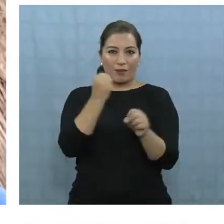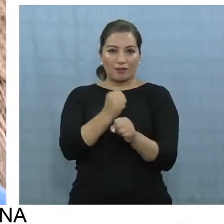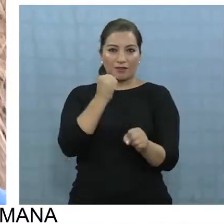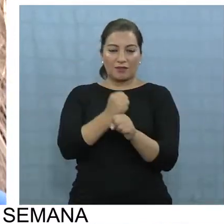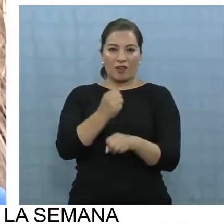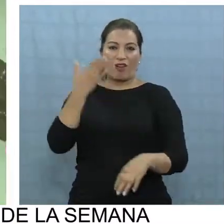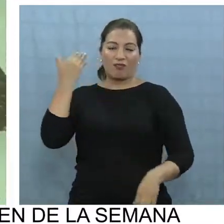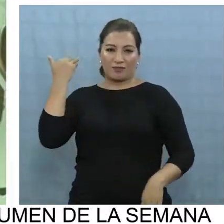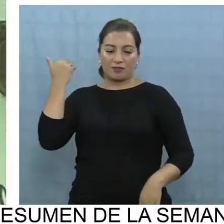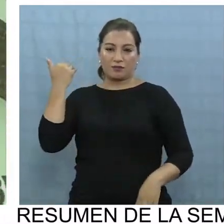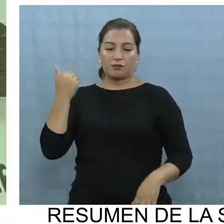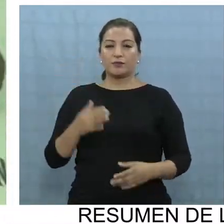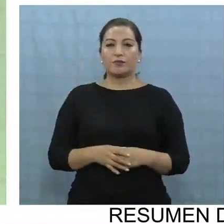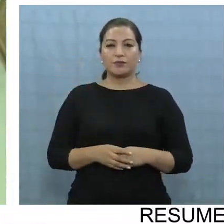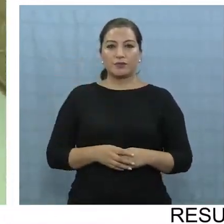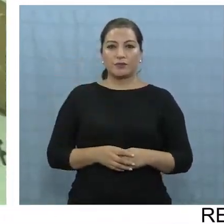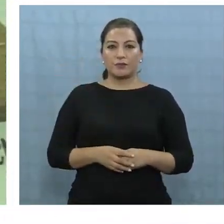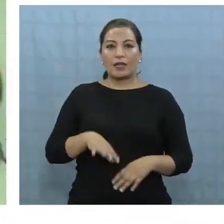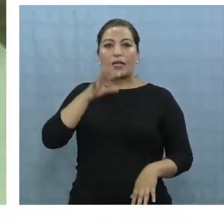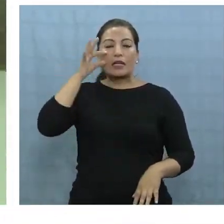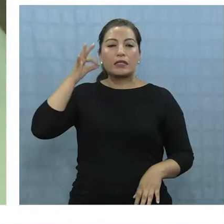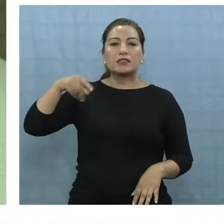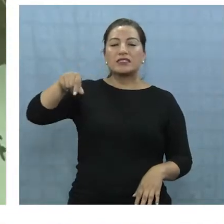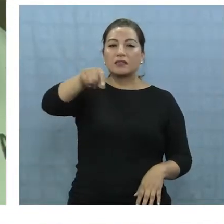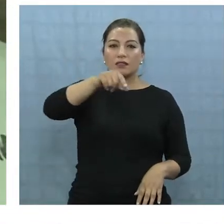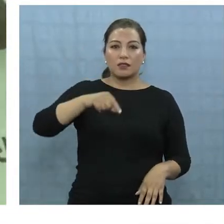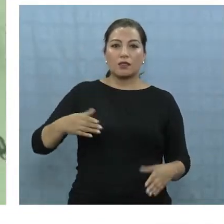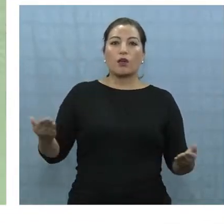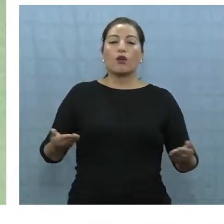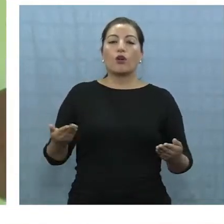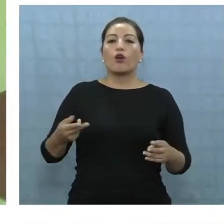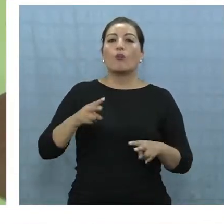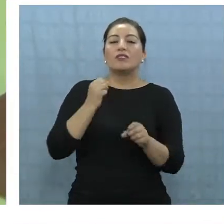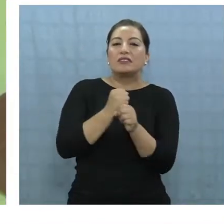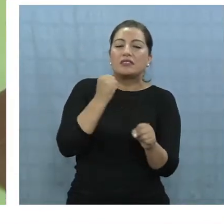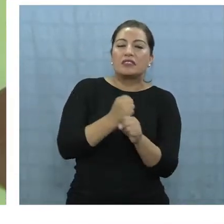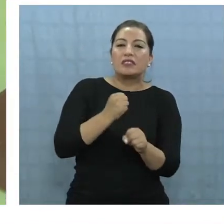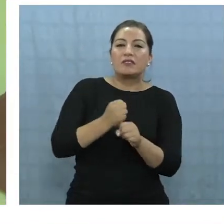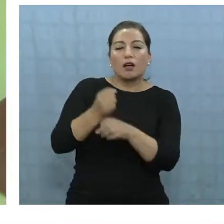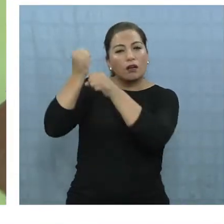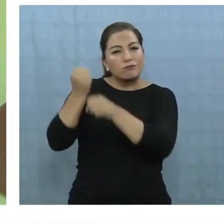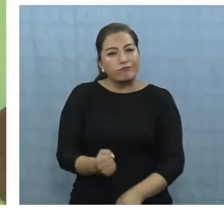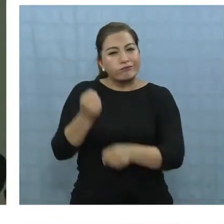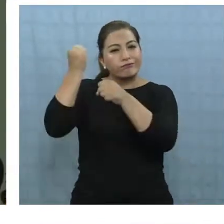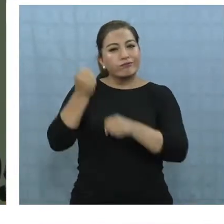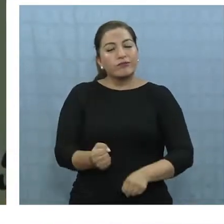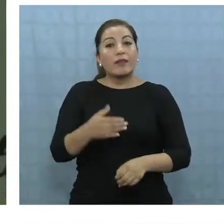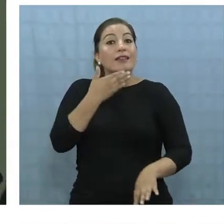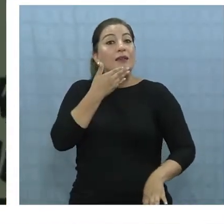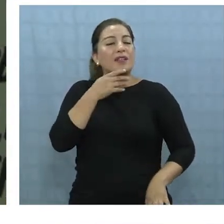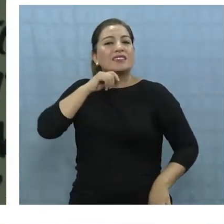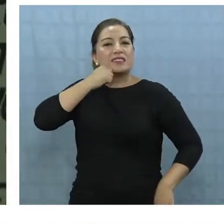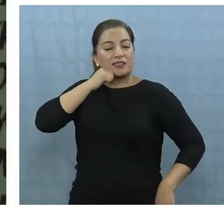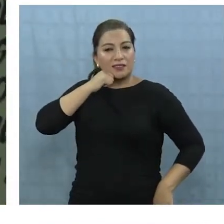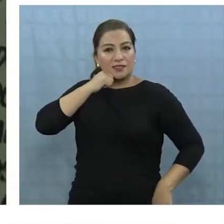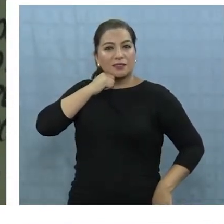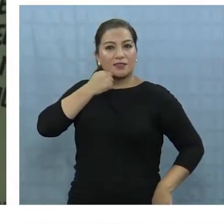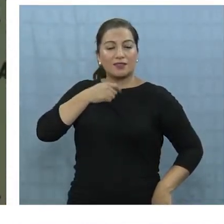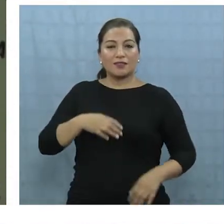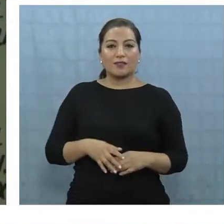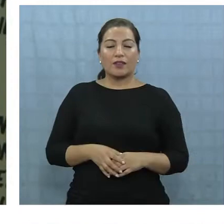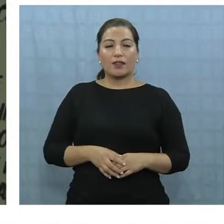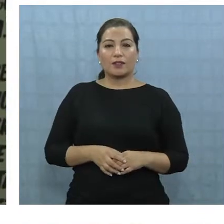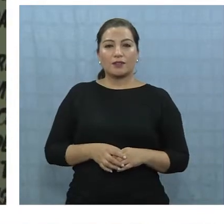para qué se ocupaba el salitre, cómo es su producción y elaboración, y lo que significó ese